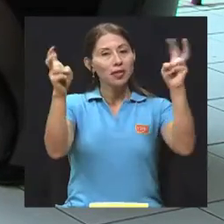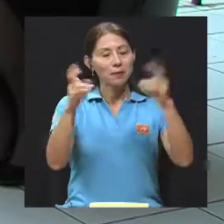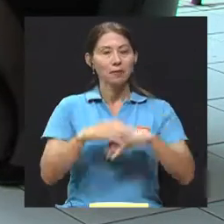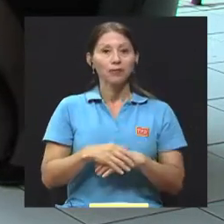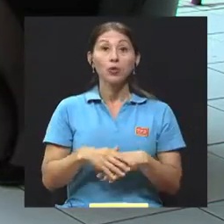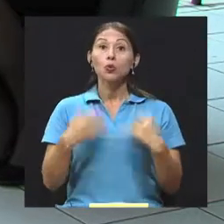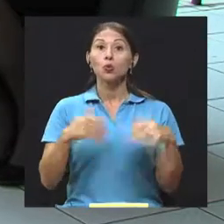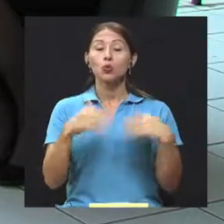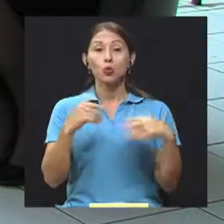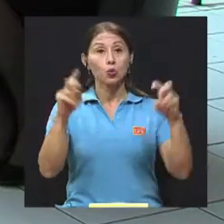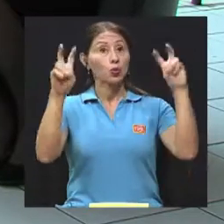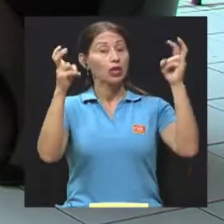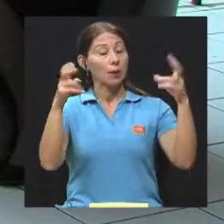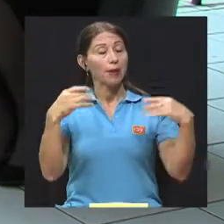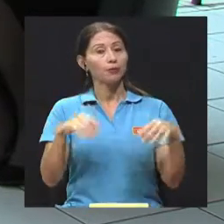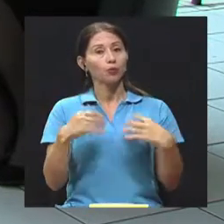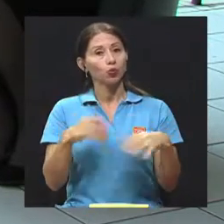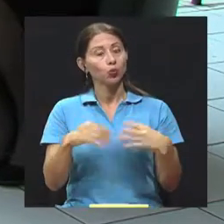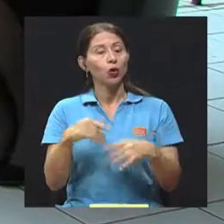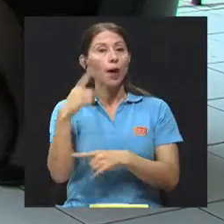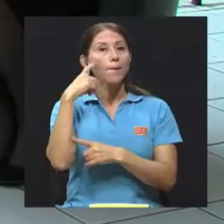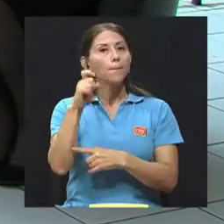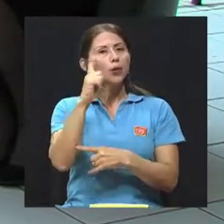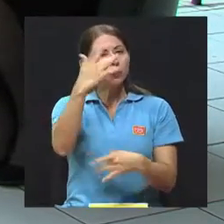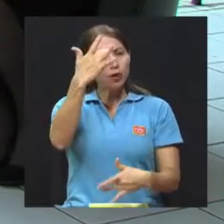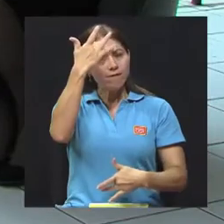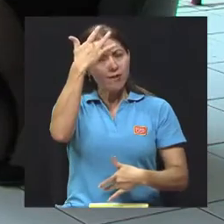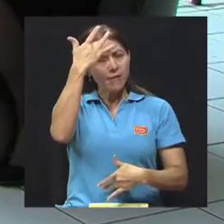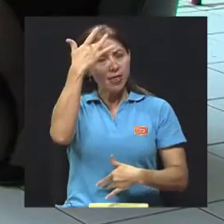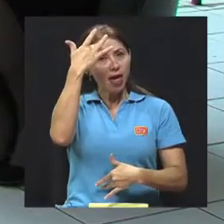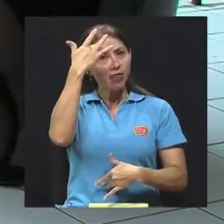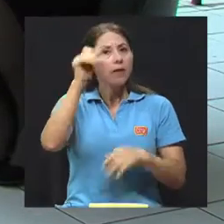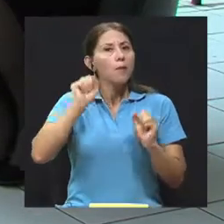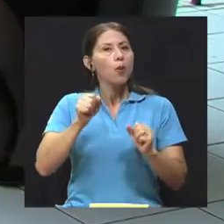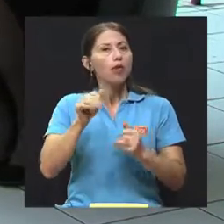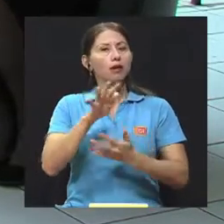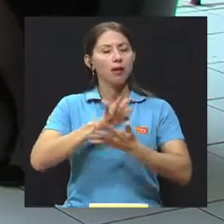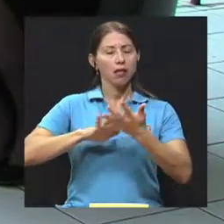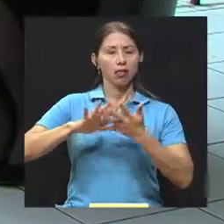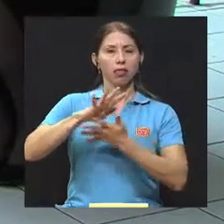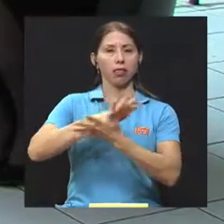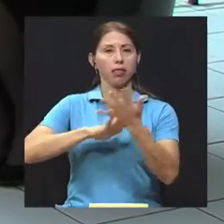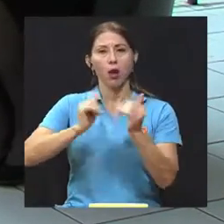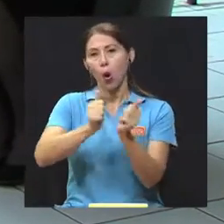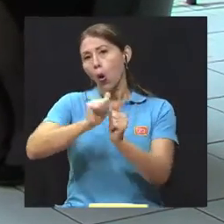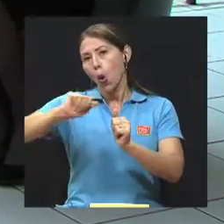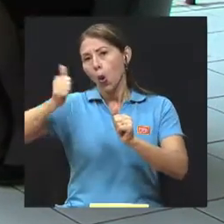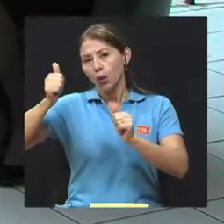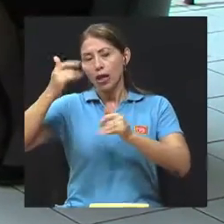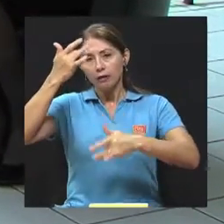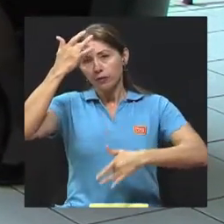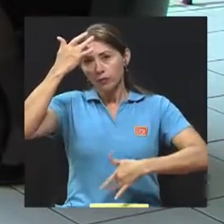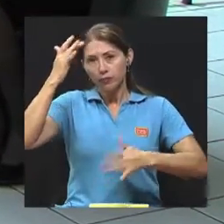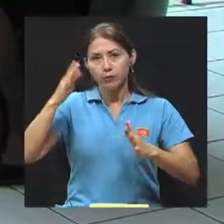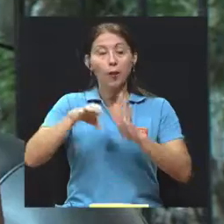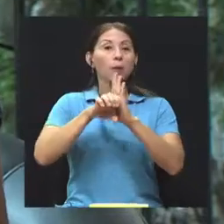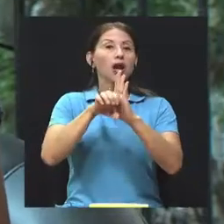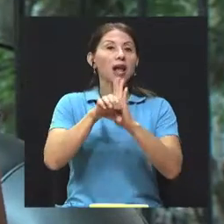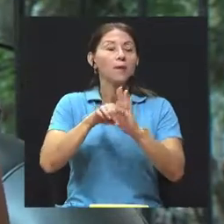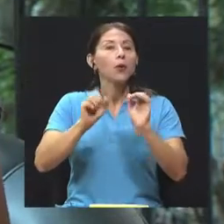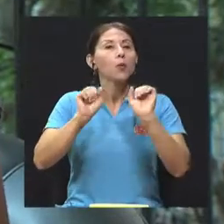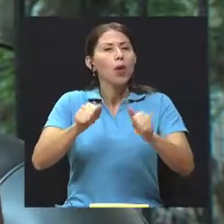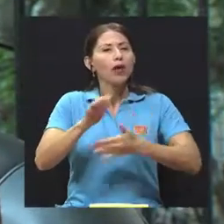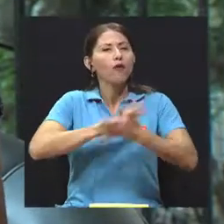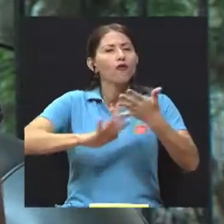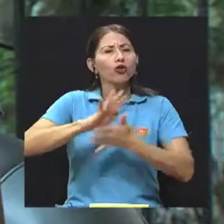Saúl, que se las trae, porque es una enfermedad, un padecimiento, que tiende a confundirse con otro tipo de padecimientos, por ejemplo, problemas de tiroideos,